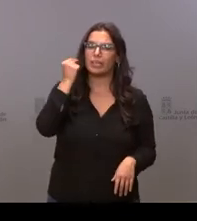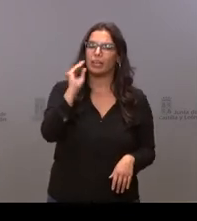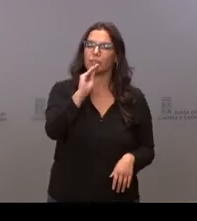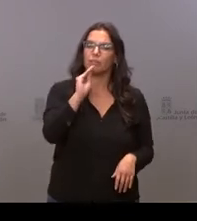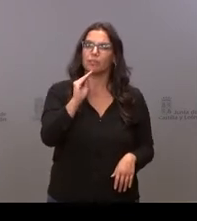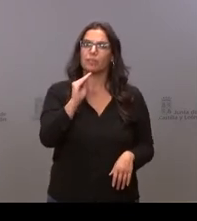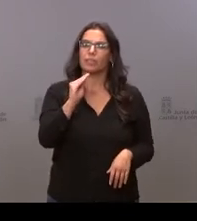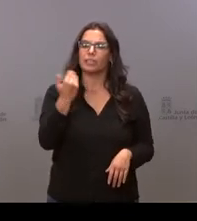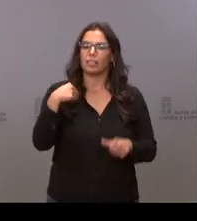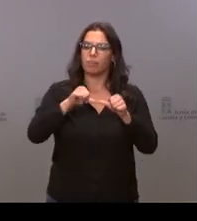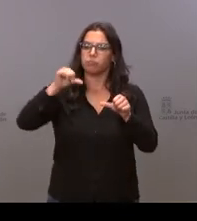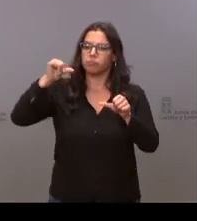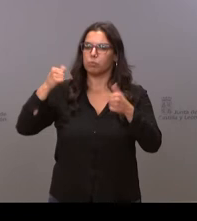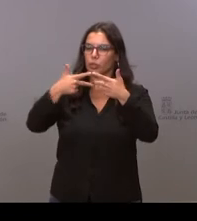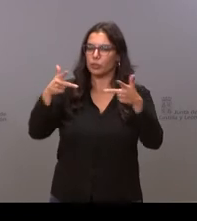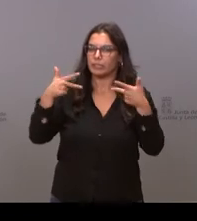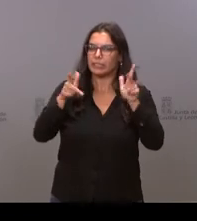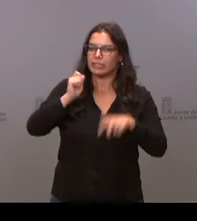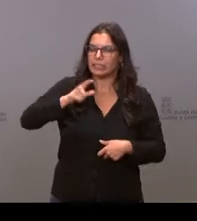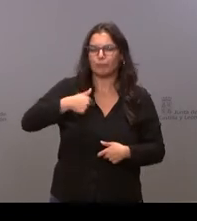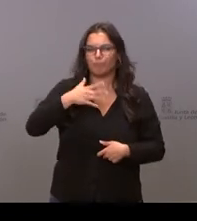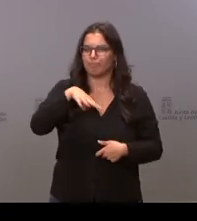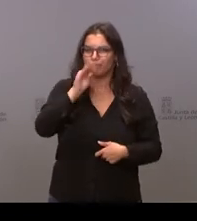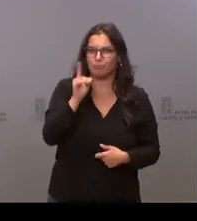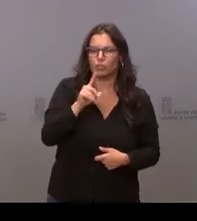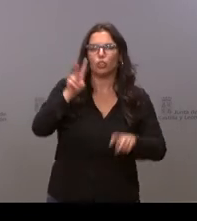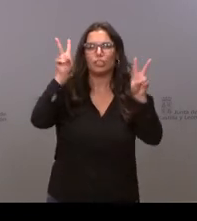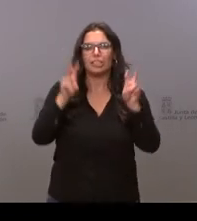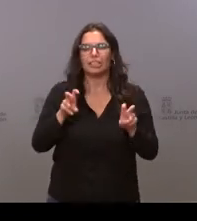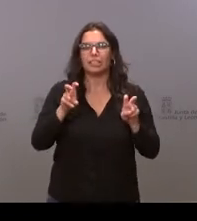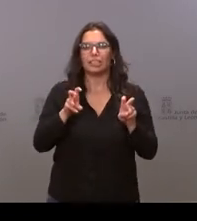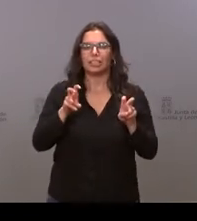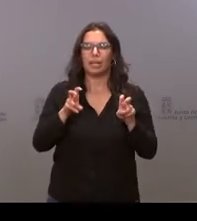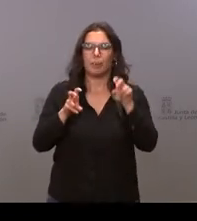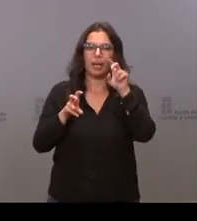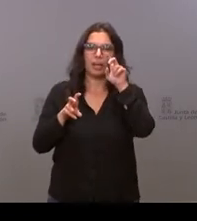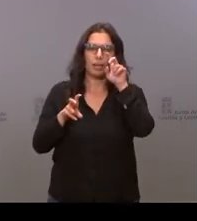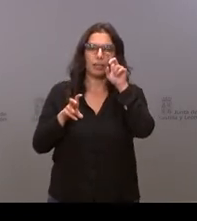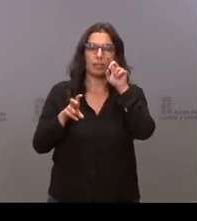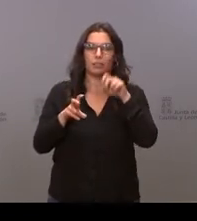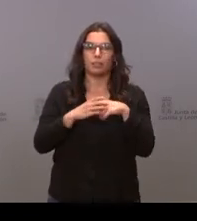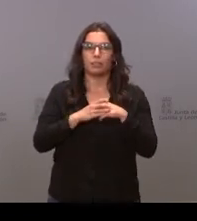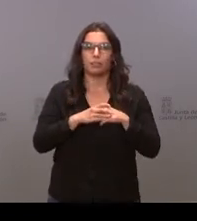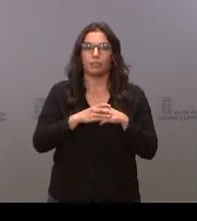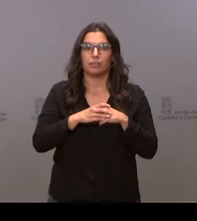varias ruedas de prensa que no la acabo de entender en el tema de la frecuentación de cuántas veces van los médicos a los